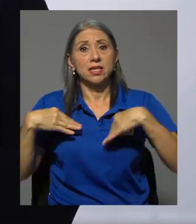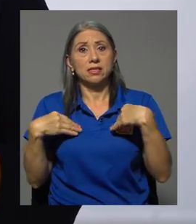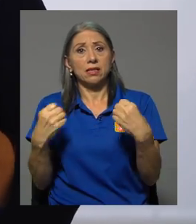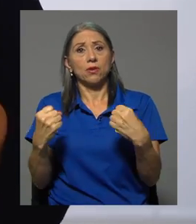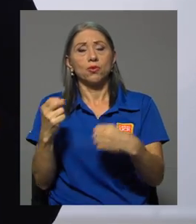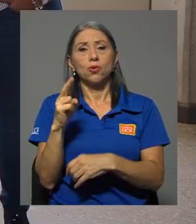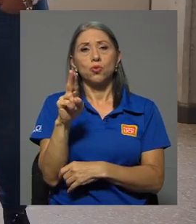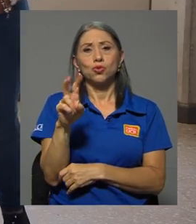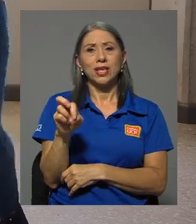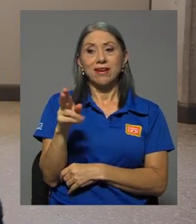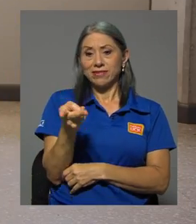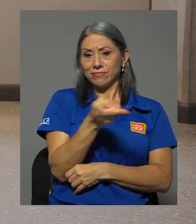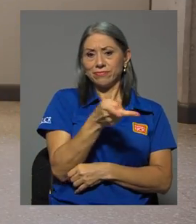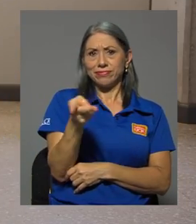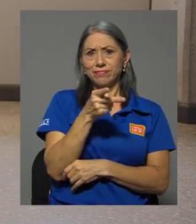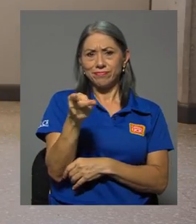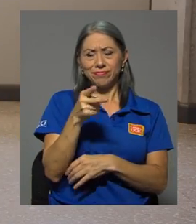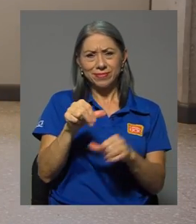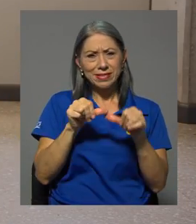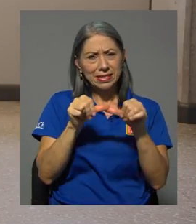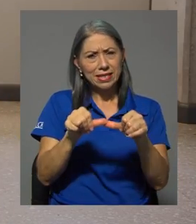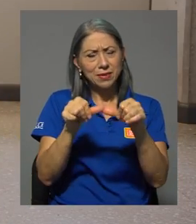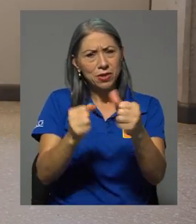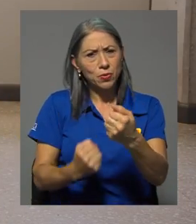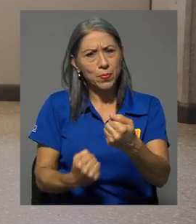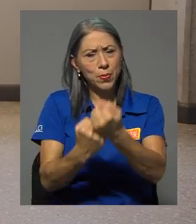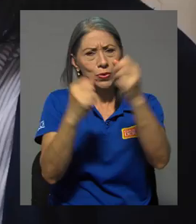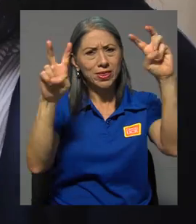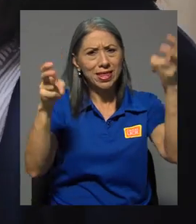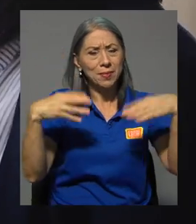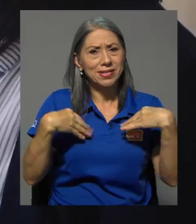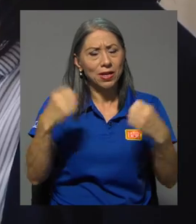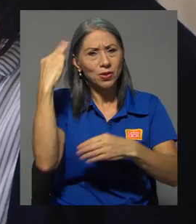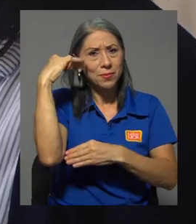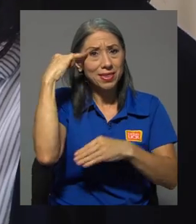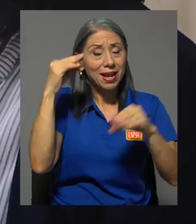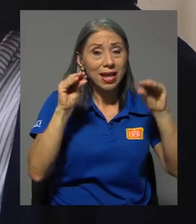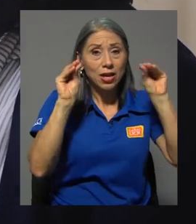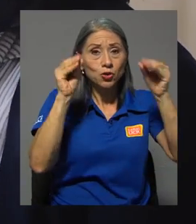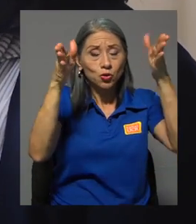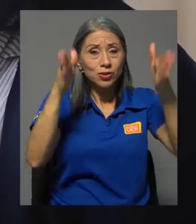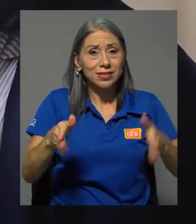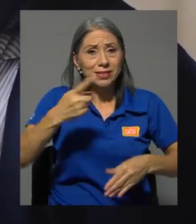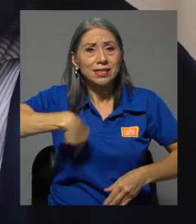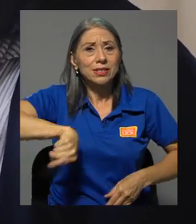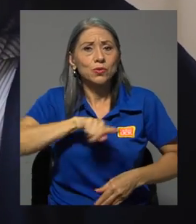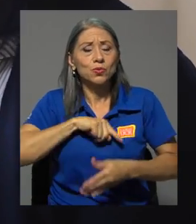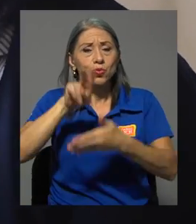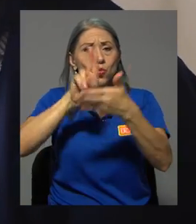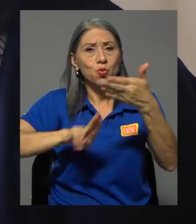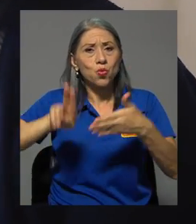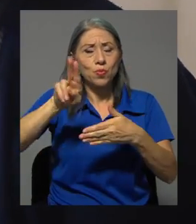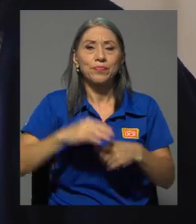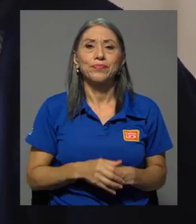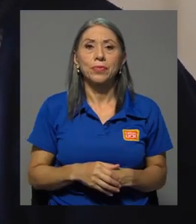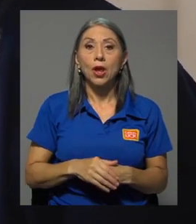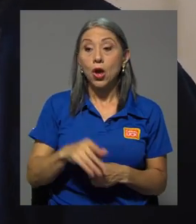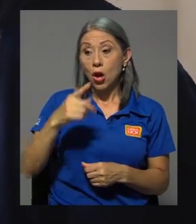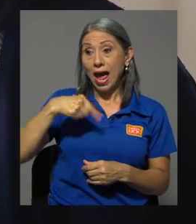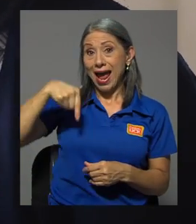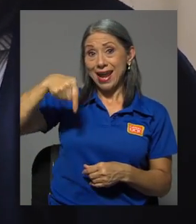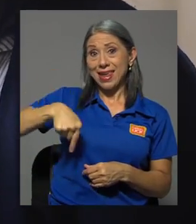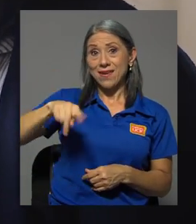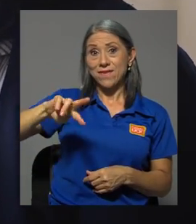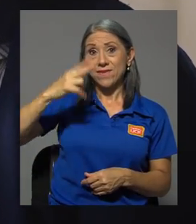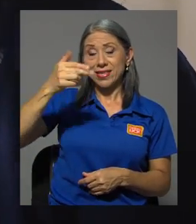de la UCR, le ha dado seguimiento al tema de la salud mental en las y los docentes de nuestra universidad. En nuestro caso como